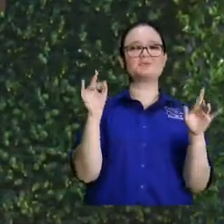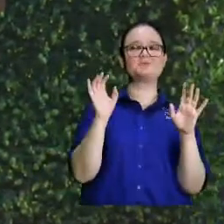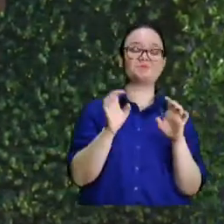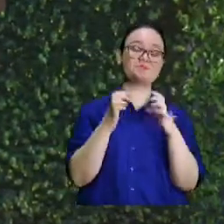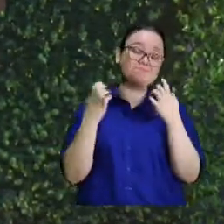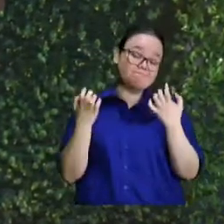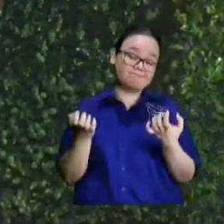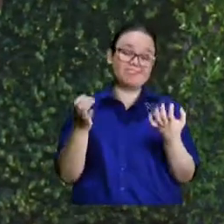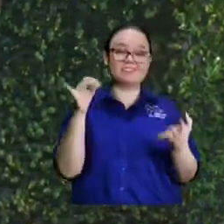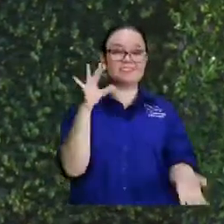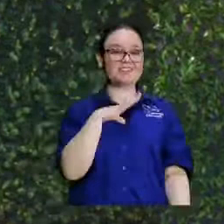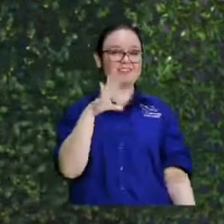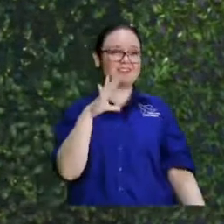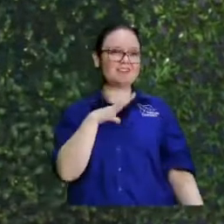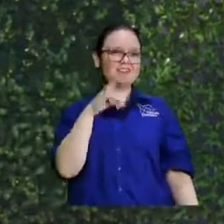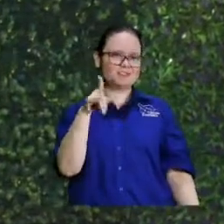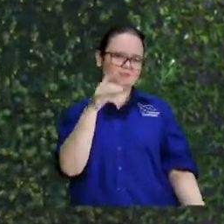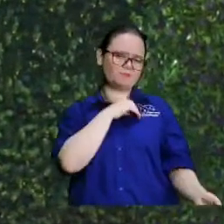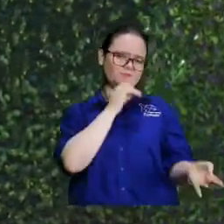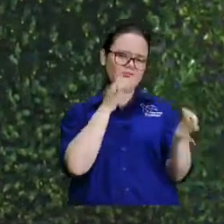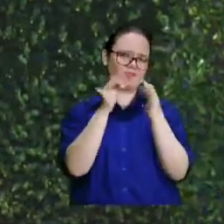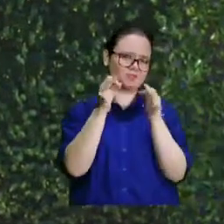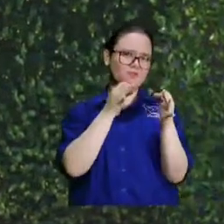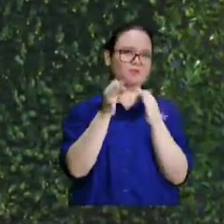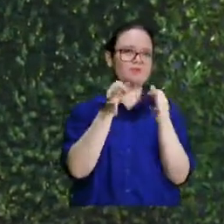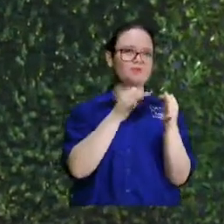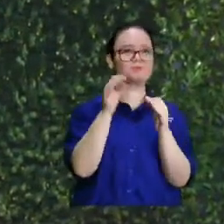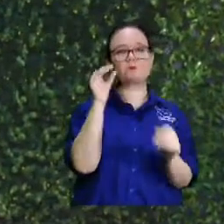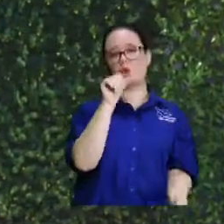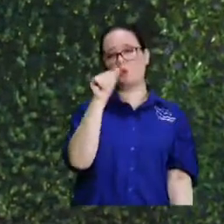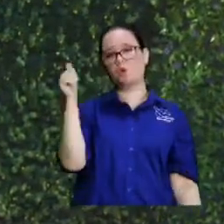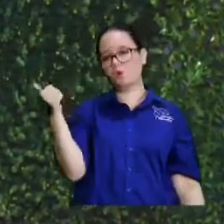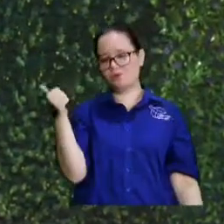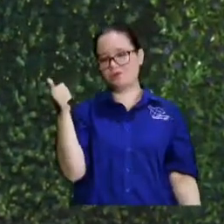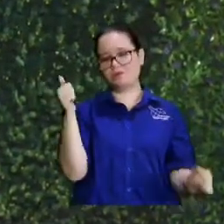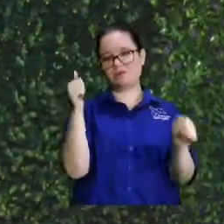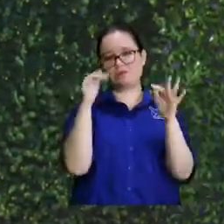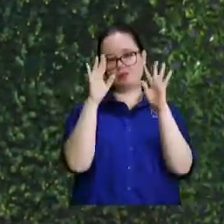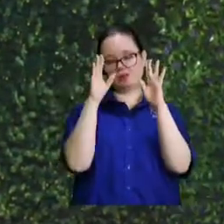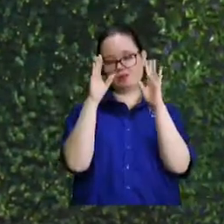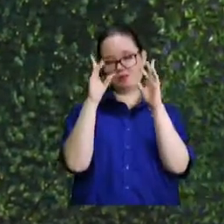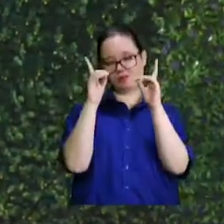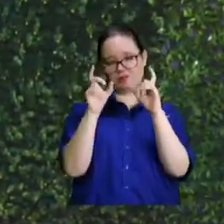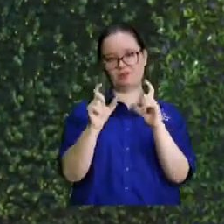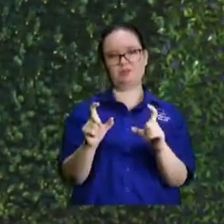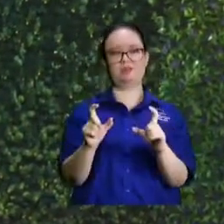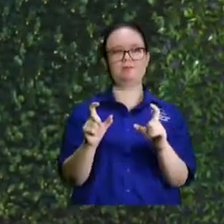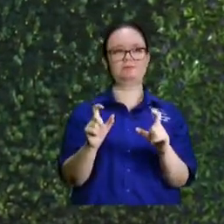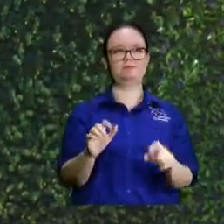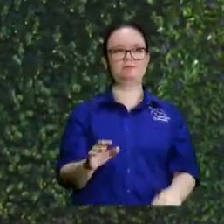entonces ahora le quiero hablar de otra doctrina extraña mire usted